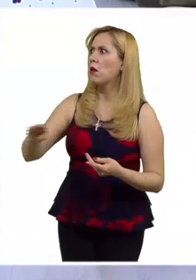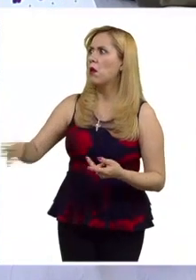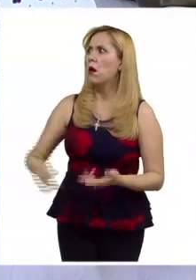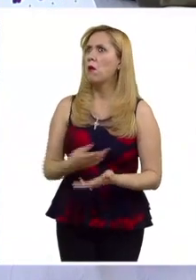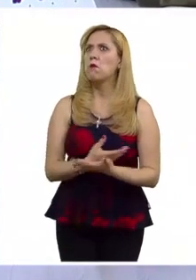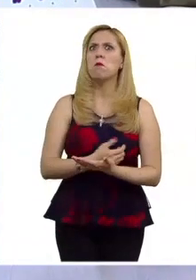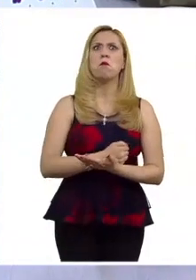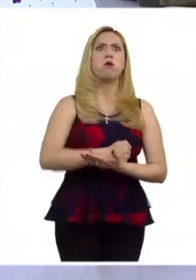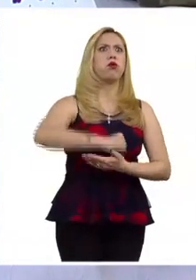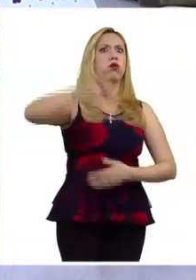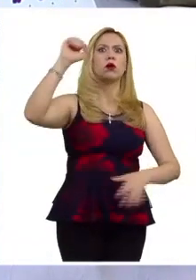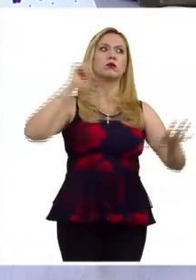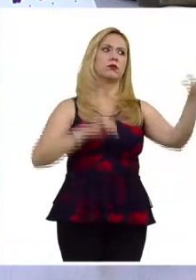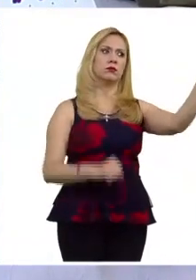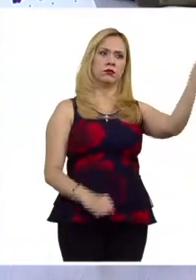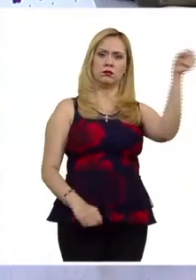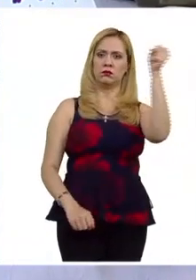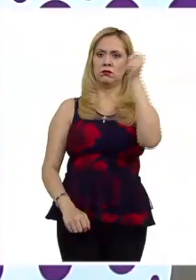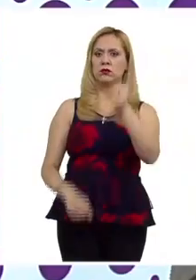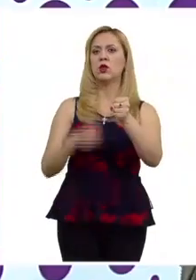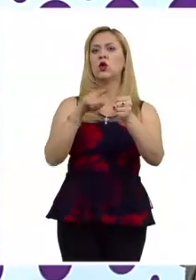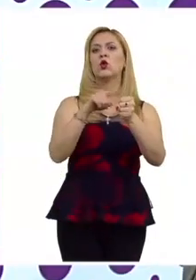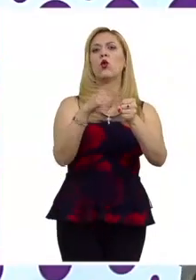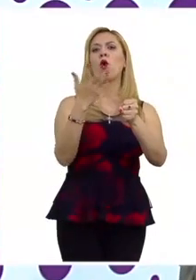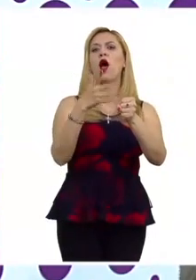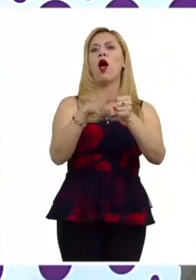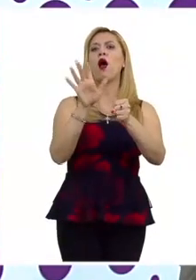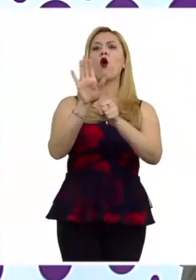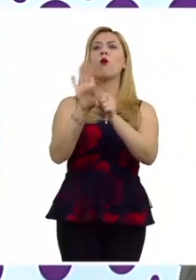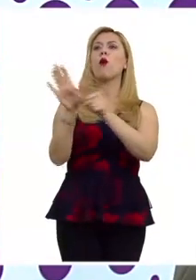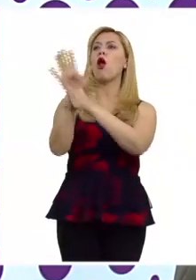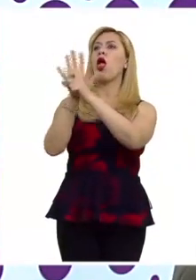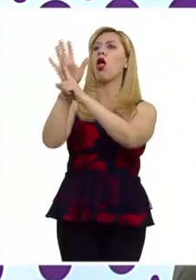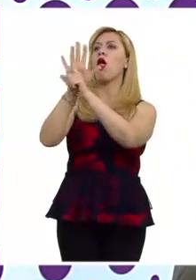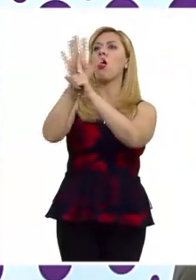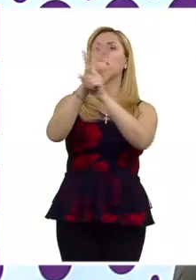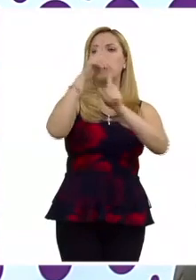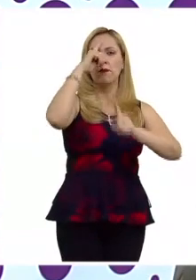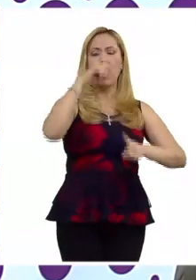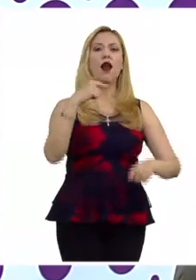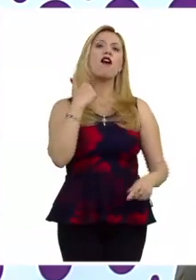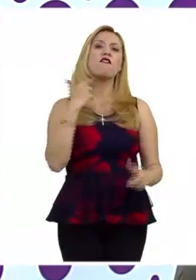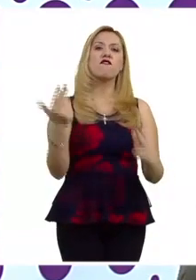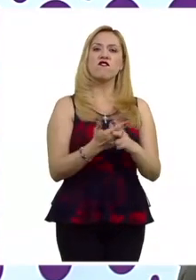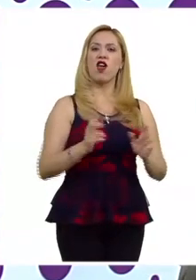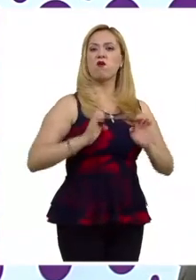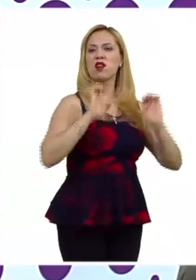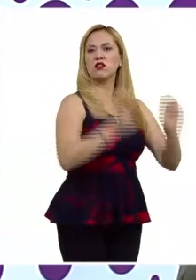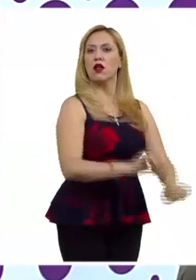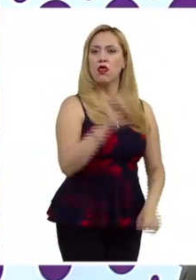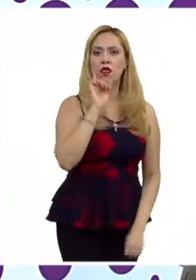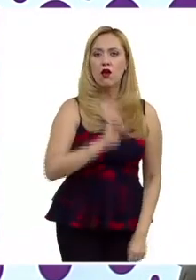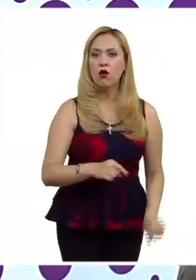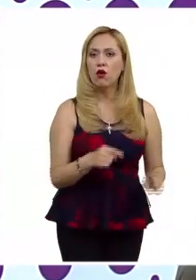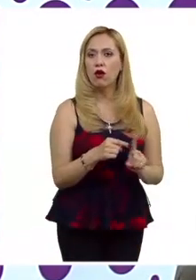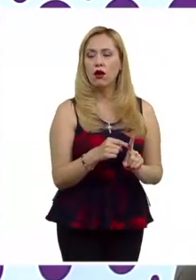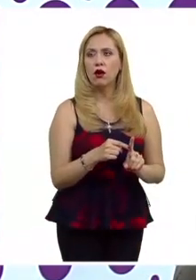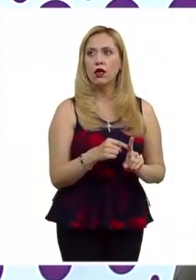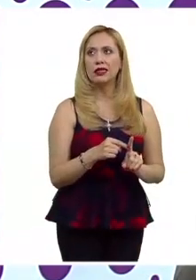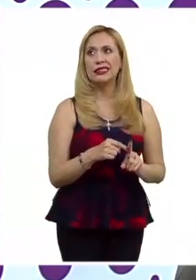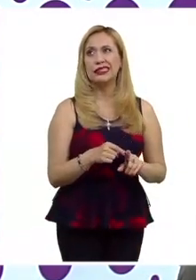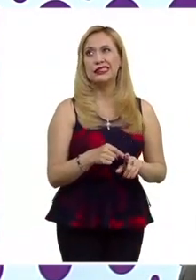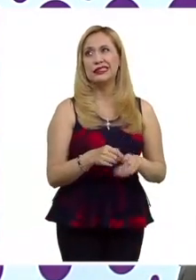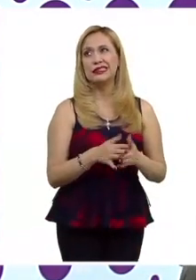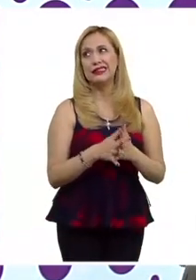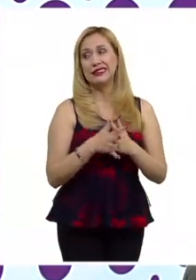decide procesarlo por apología del feminicidio. Entonces, es cuando vemos este tipo de cosas de demagogia punitiva, ¿no? O sea, porque decimos,